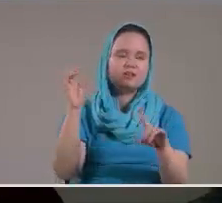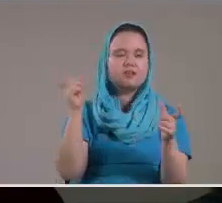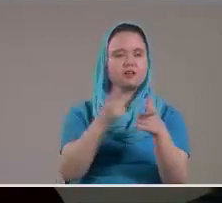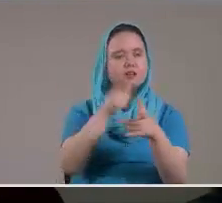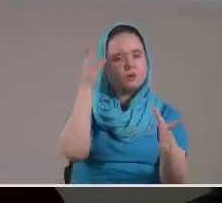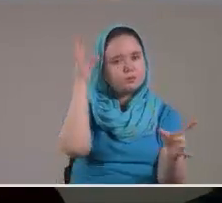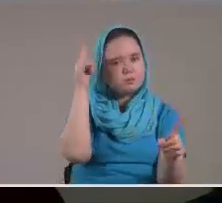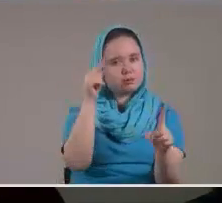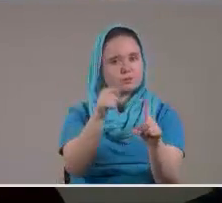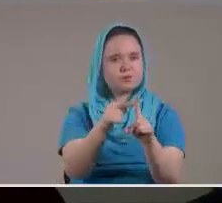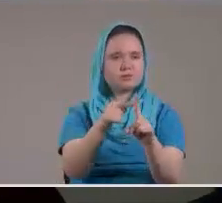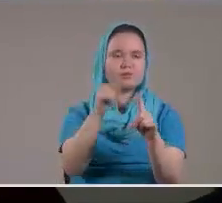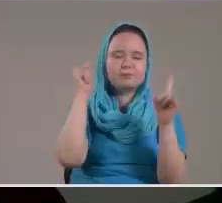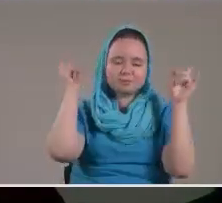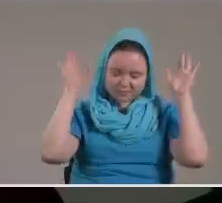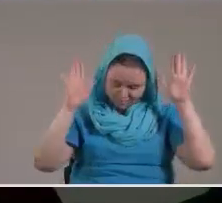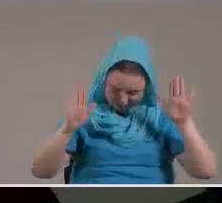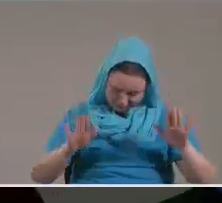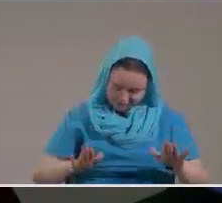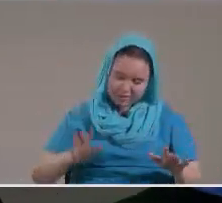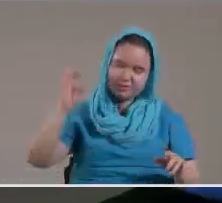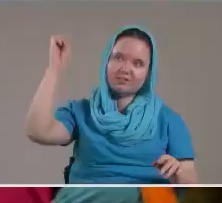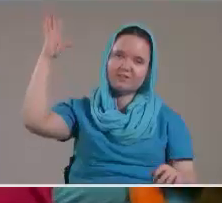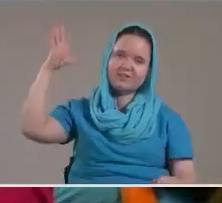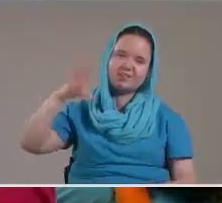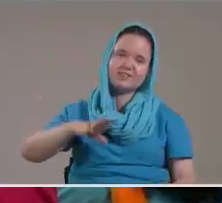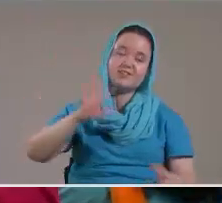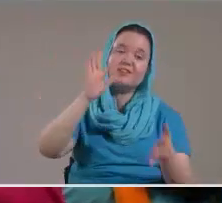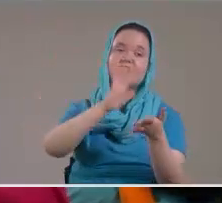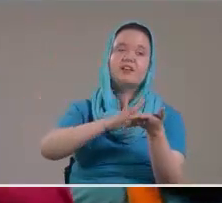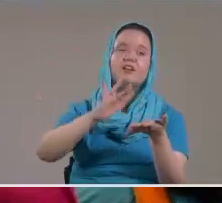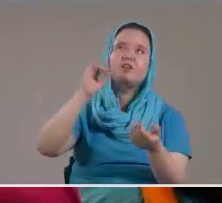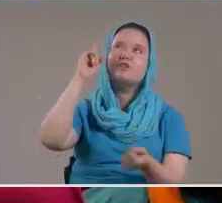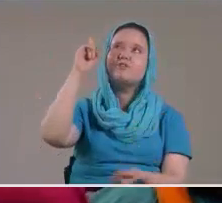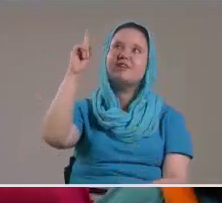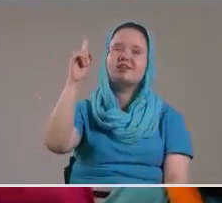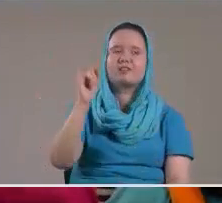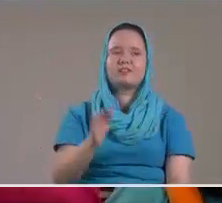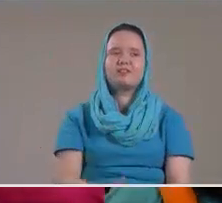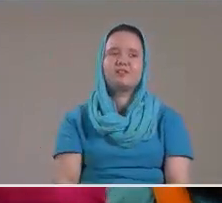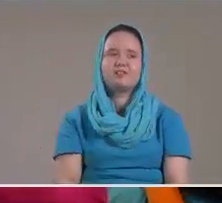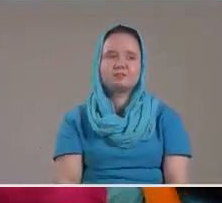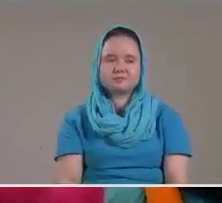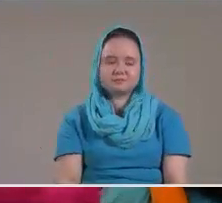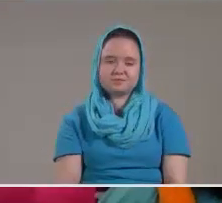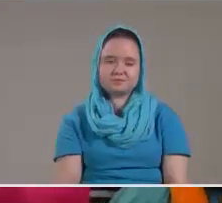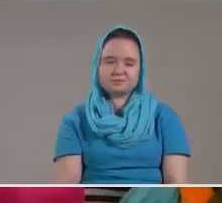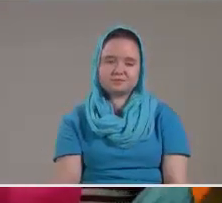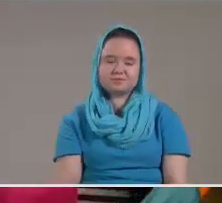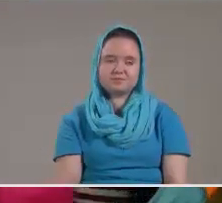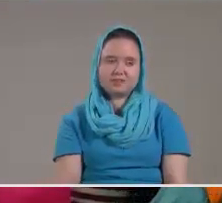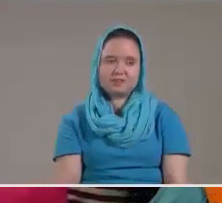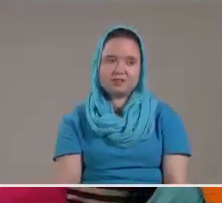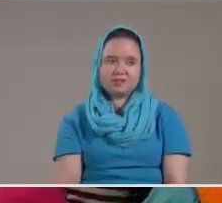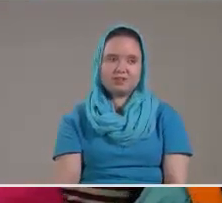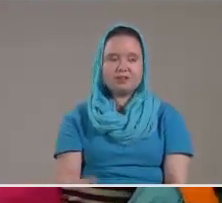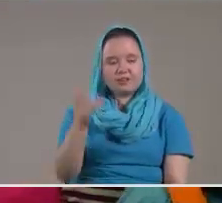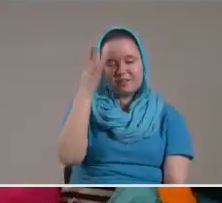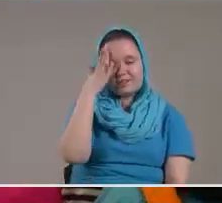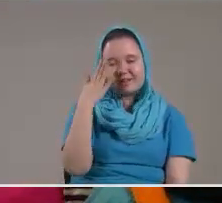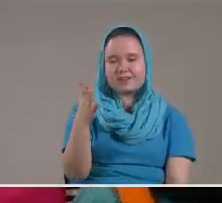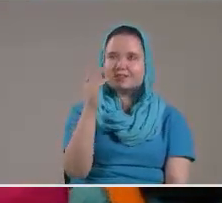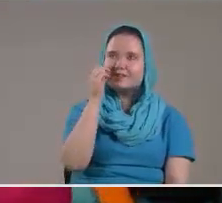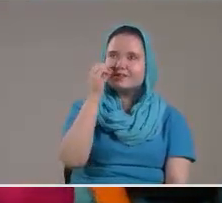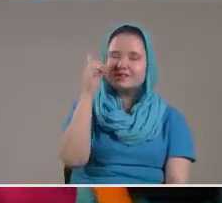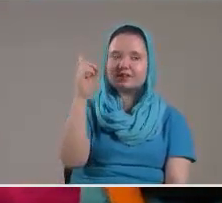propósito Adorarte Bendecirte Glorificarte A ti Gracias